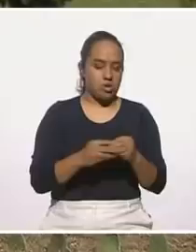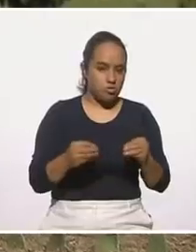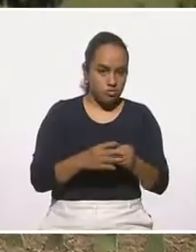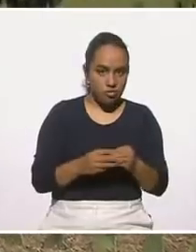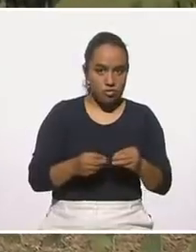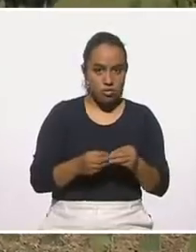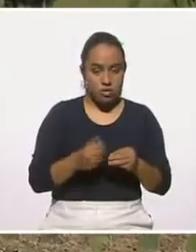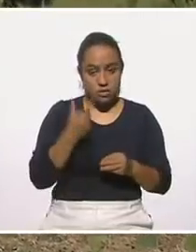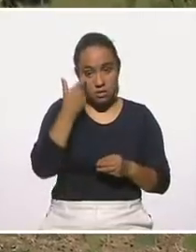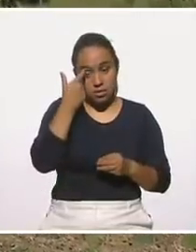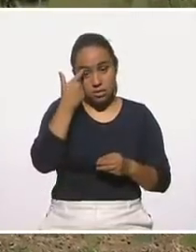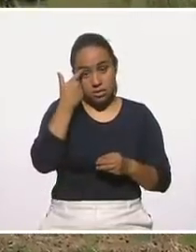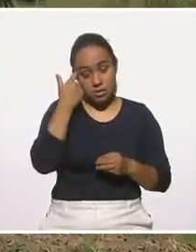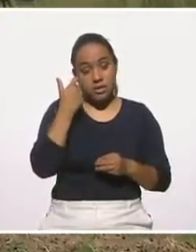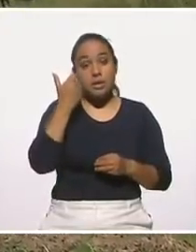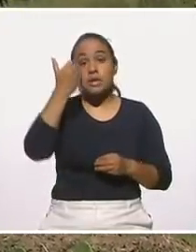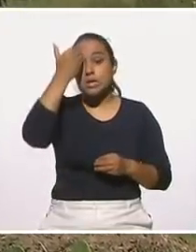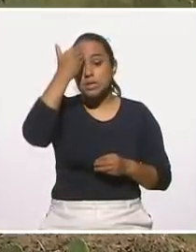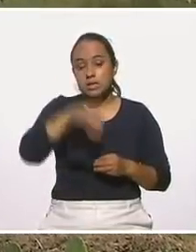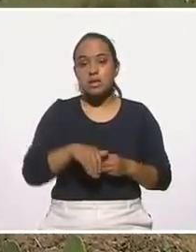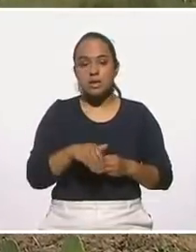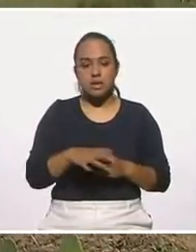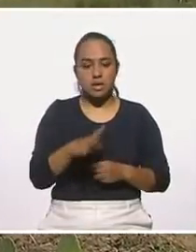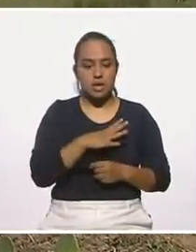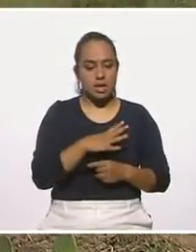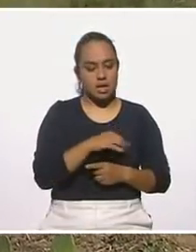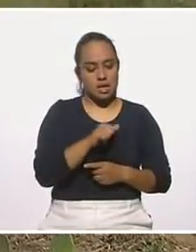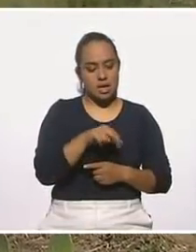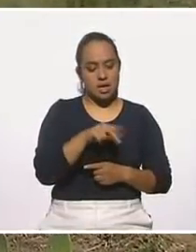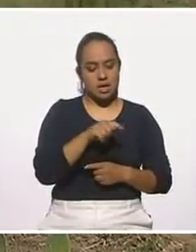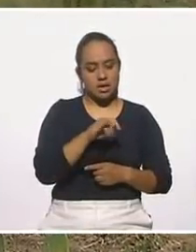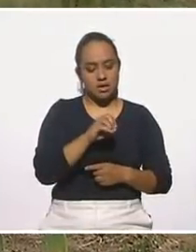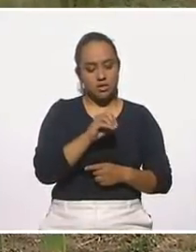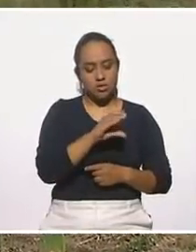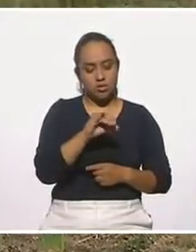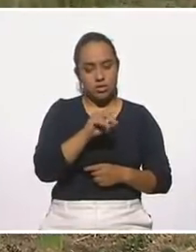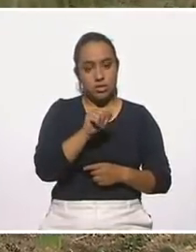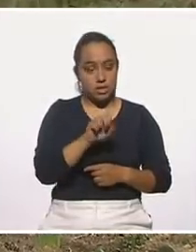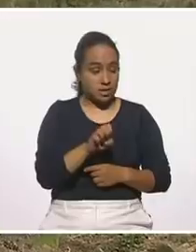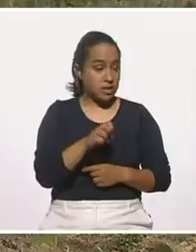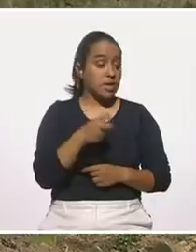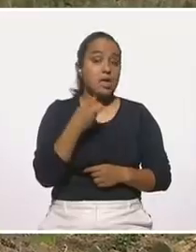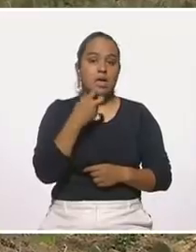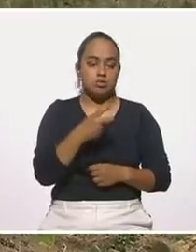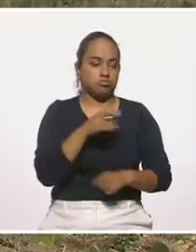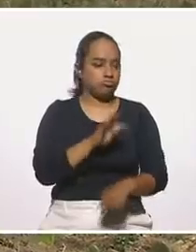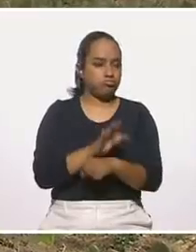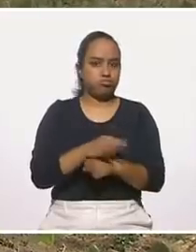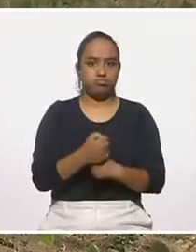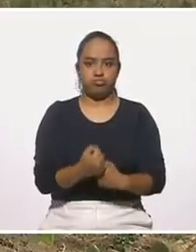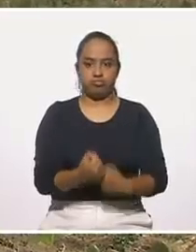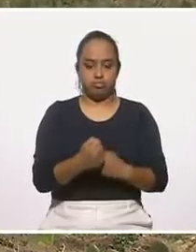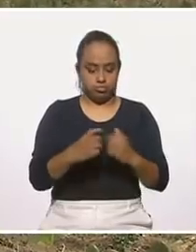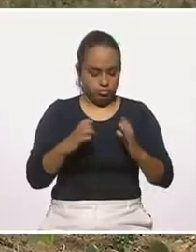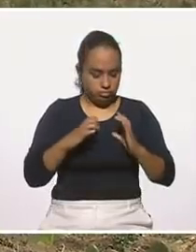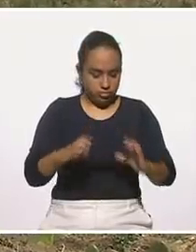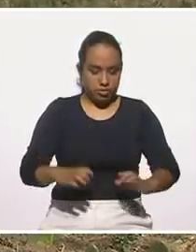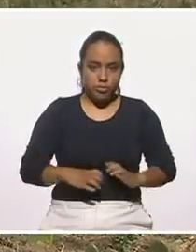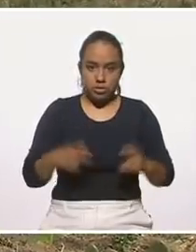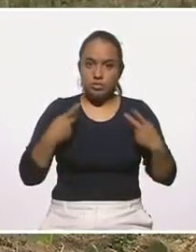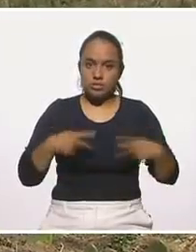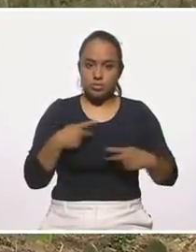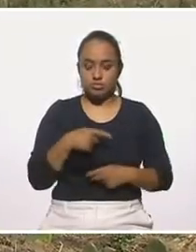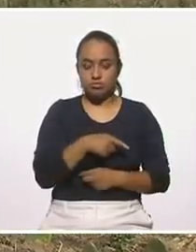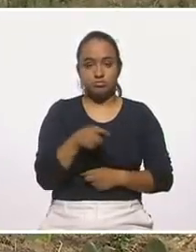ahora, sabemos que tiene antioxidantes, y eso, bueno, pues también fortalece al cuerpo humano.